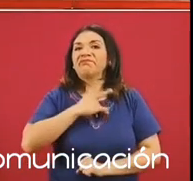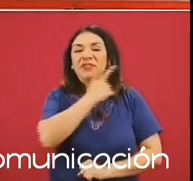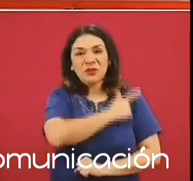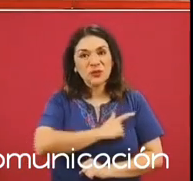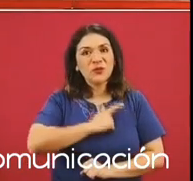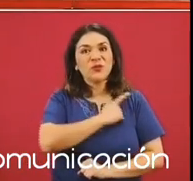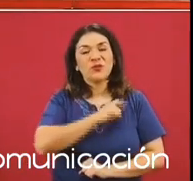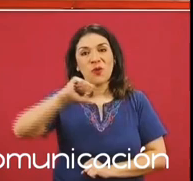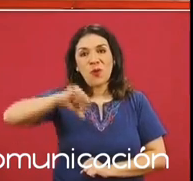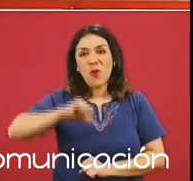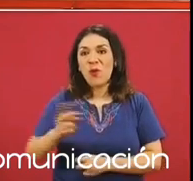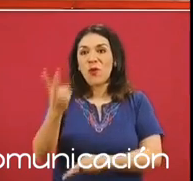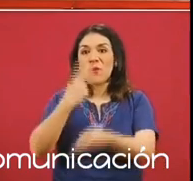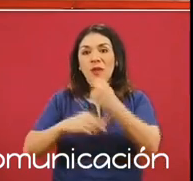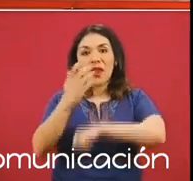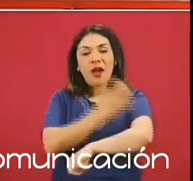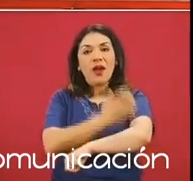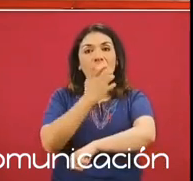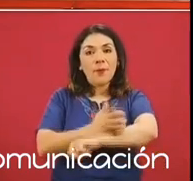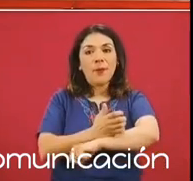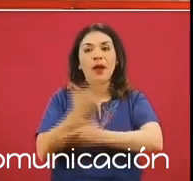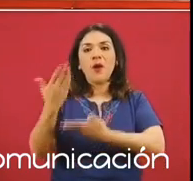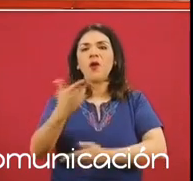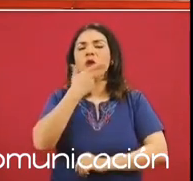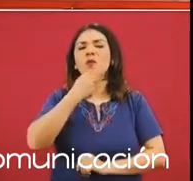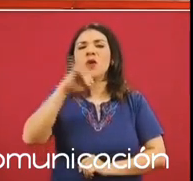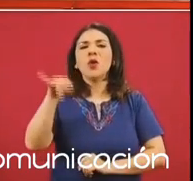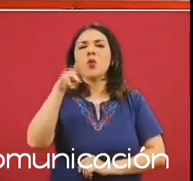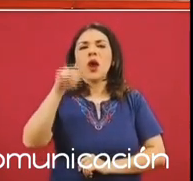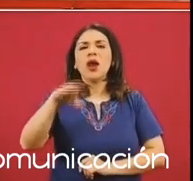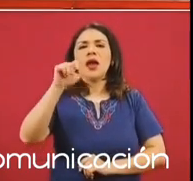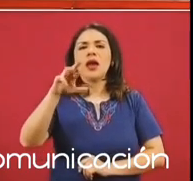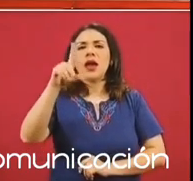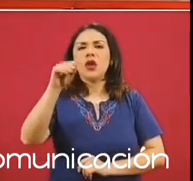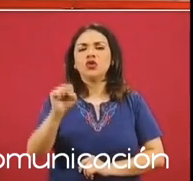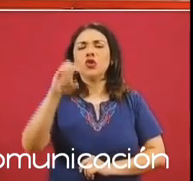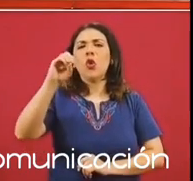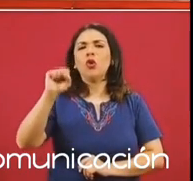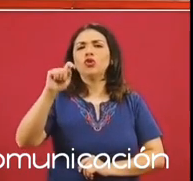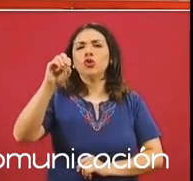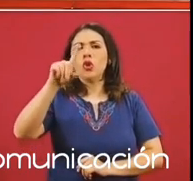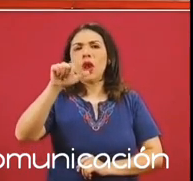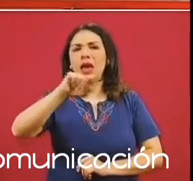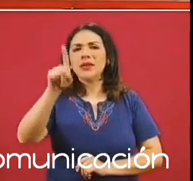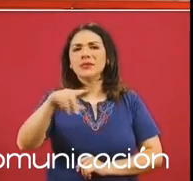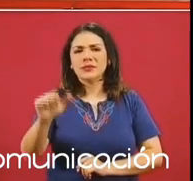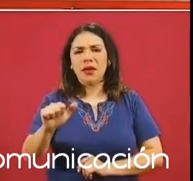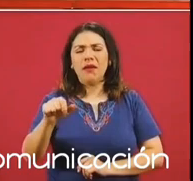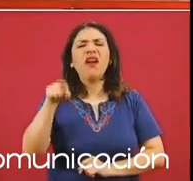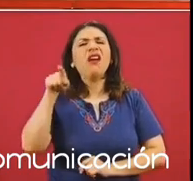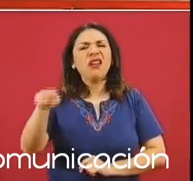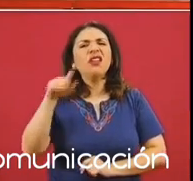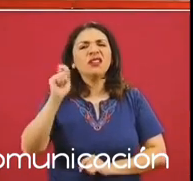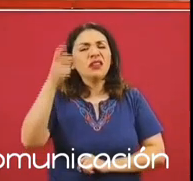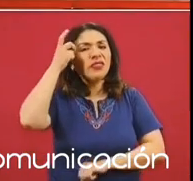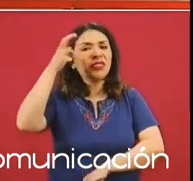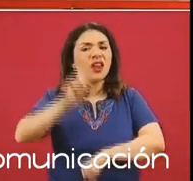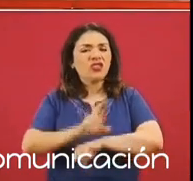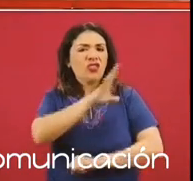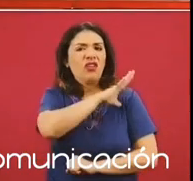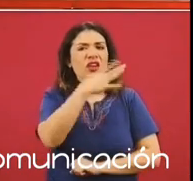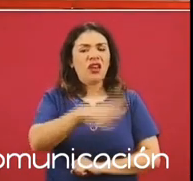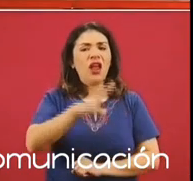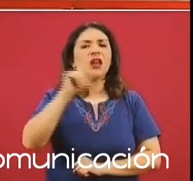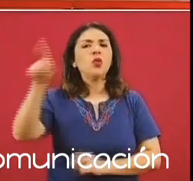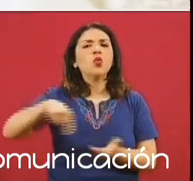gusto que nos acompañe a Juan Carlos Ostolaza. Él es director general